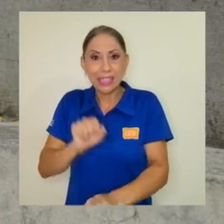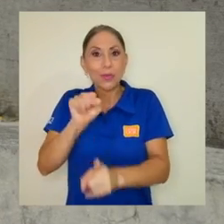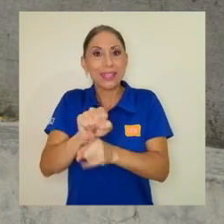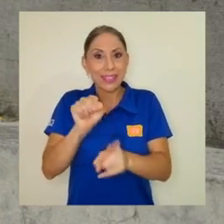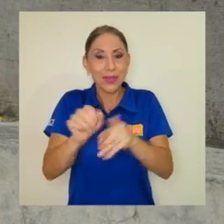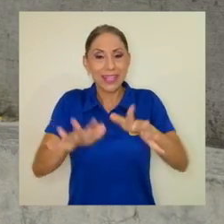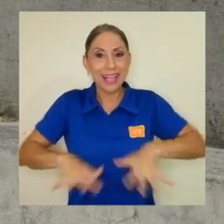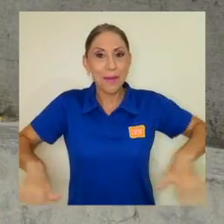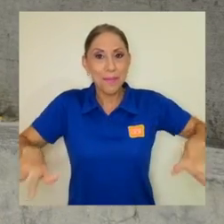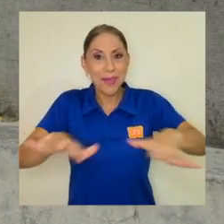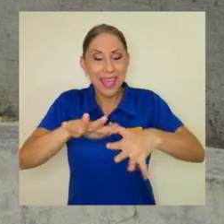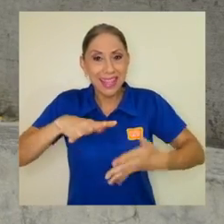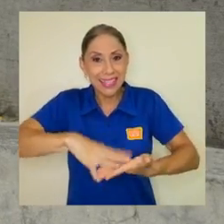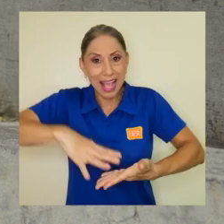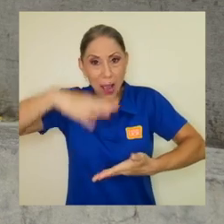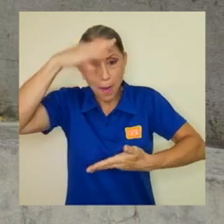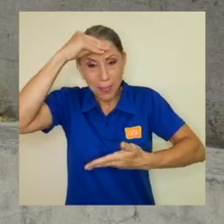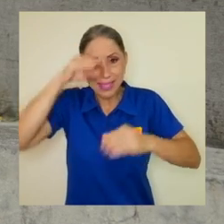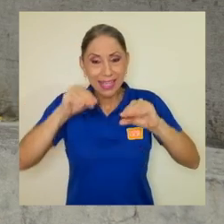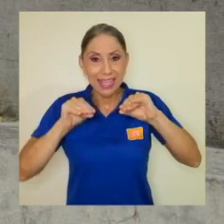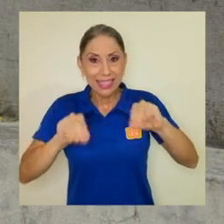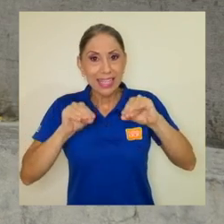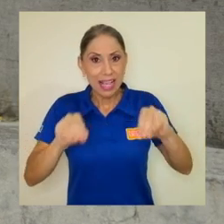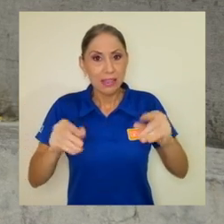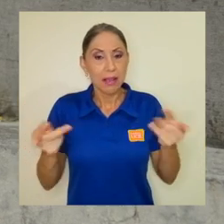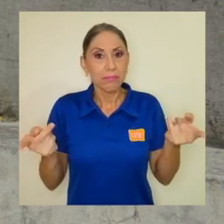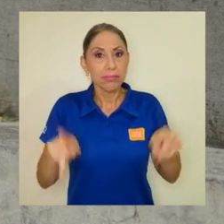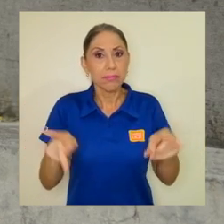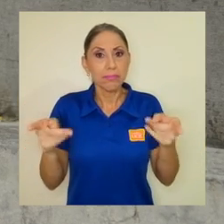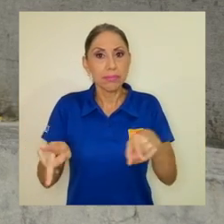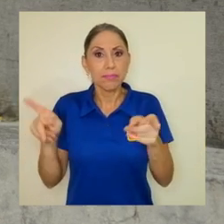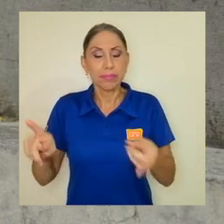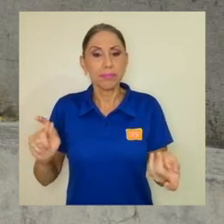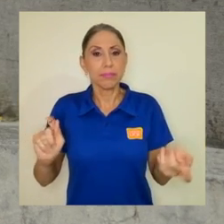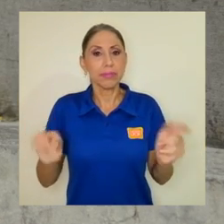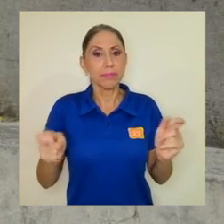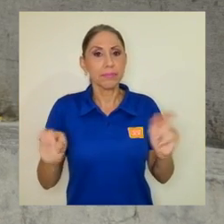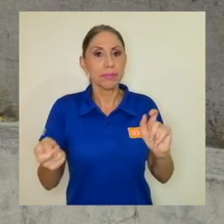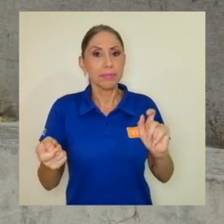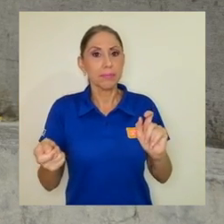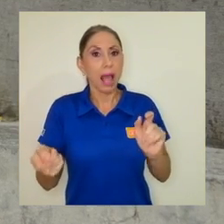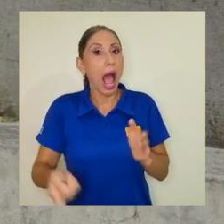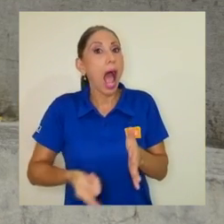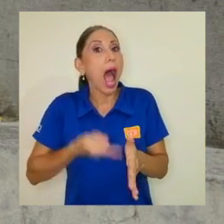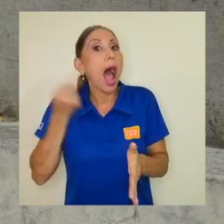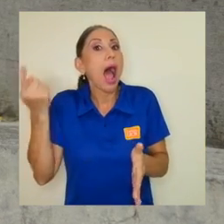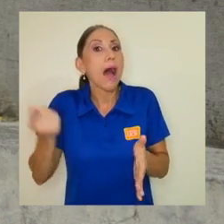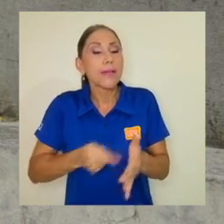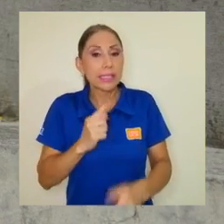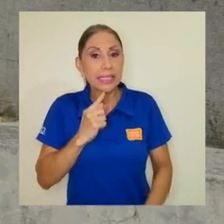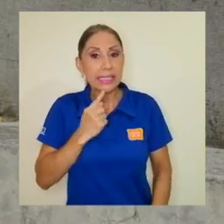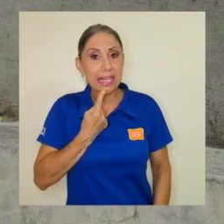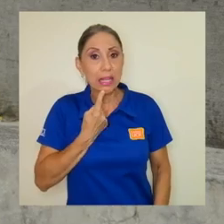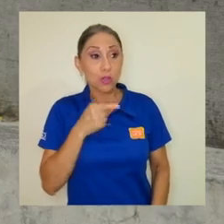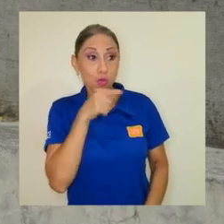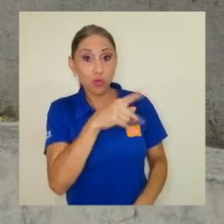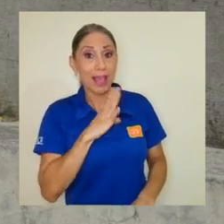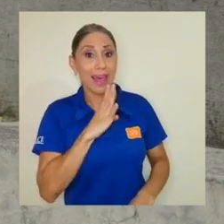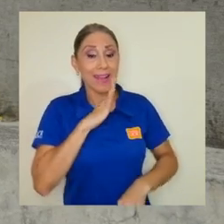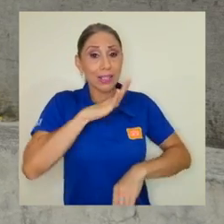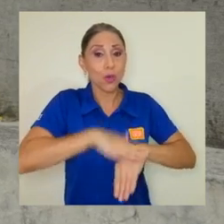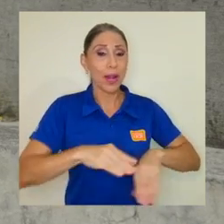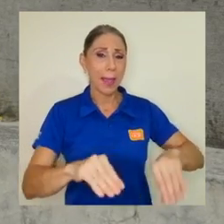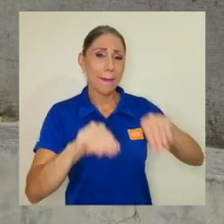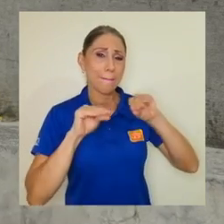y enseñanza, han sufrido cambios, a veces muy serios en algunas partes. Usted habla de